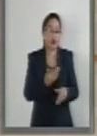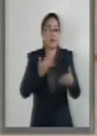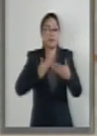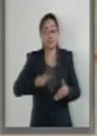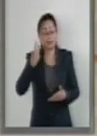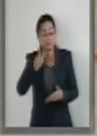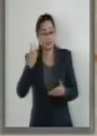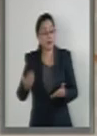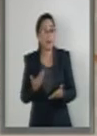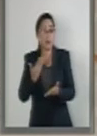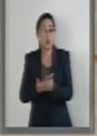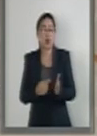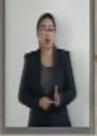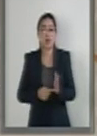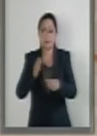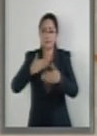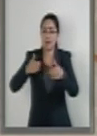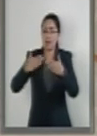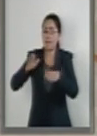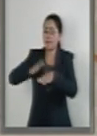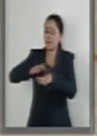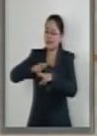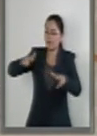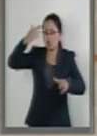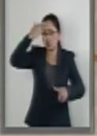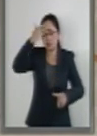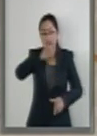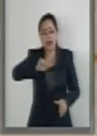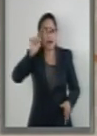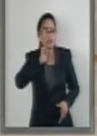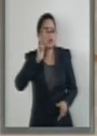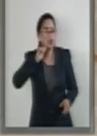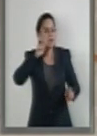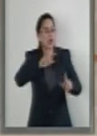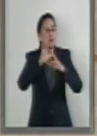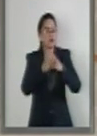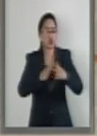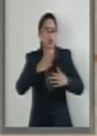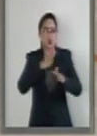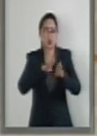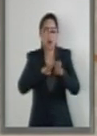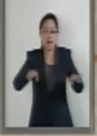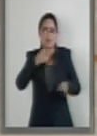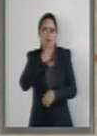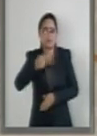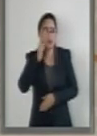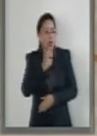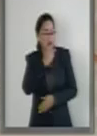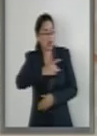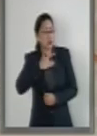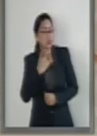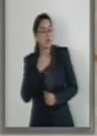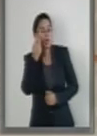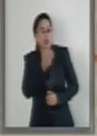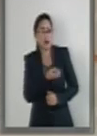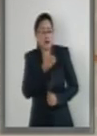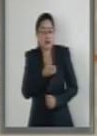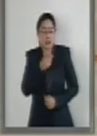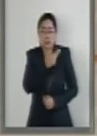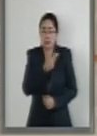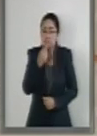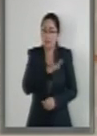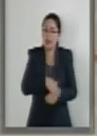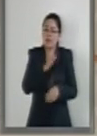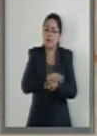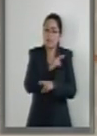y la apertura de un mayor reconocimiento. Especialmente la Comisión de Igualdad ha considerado que éste merece un